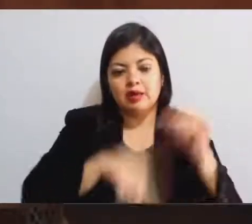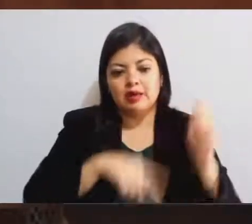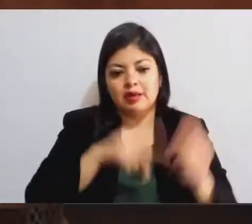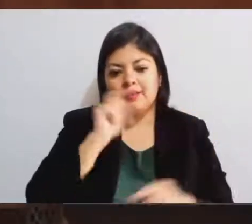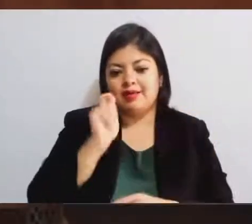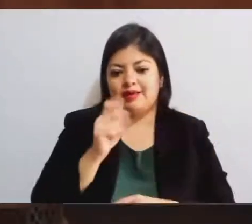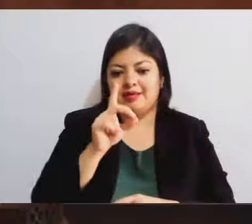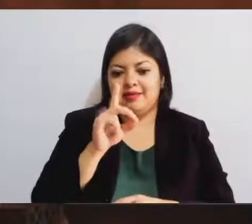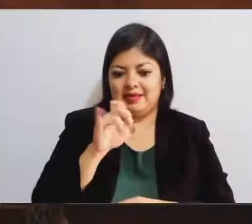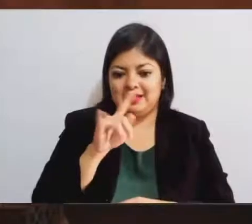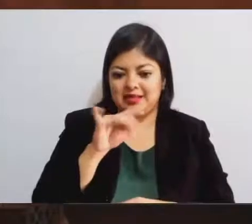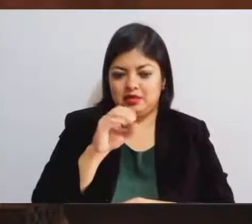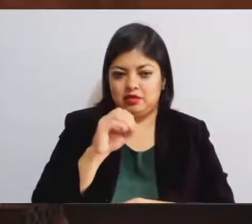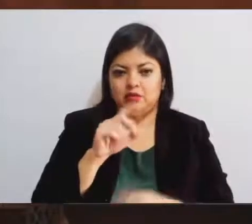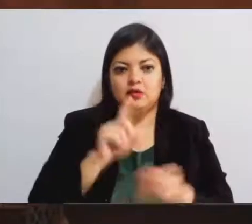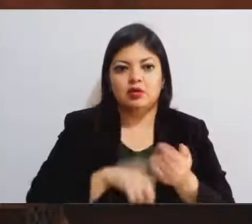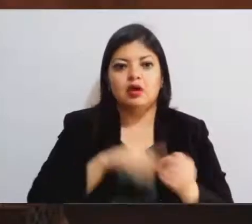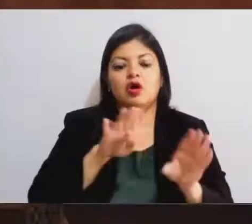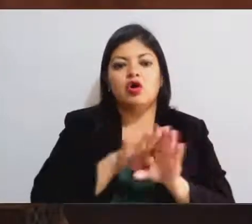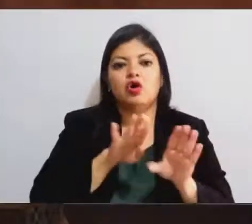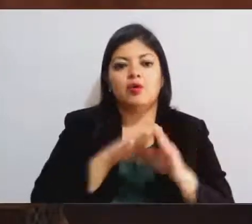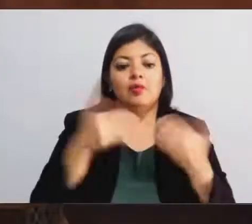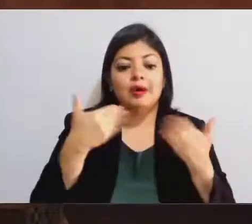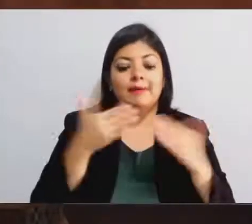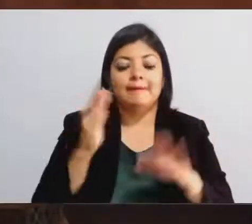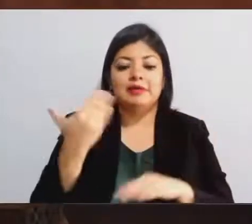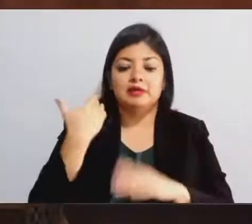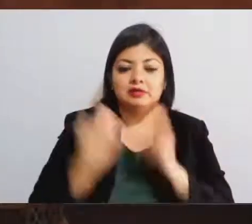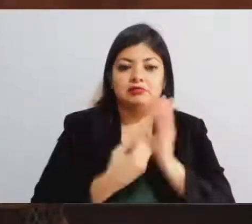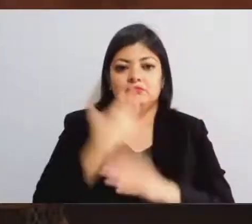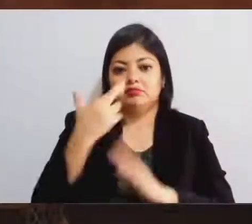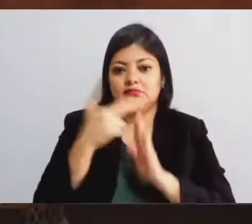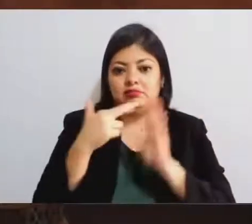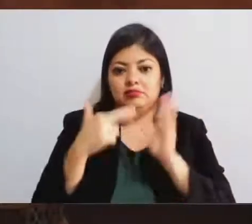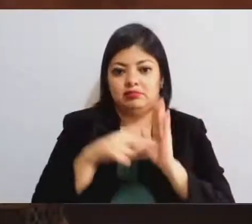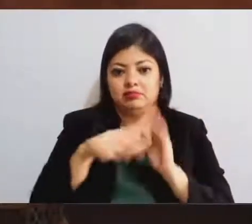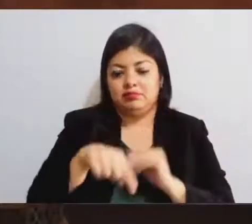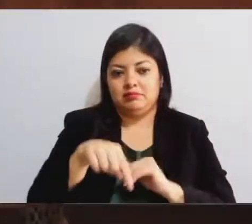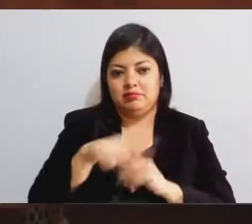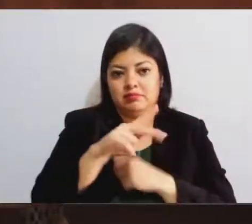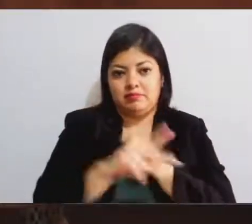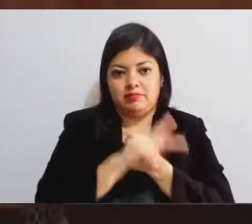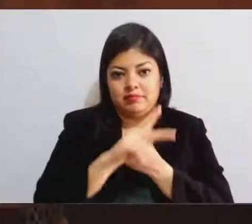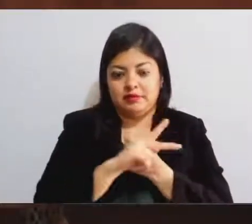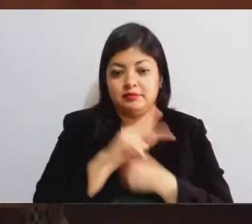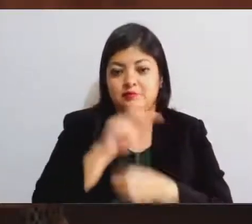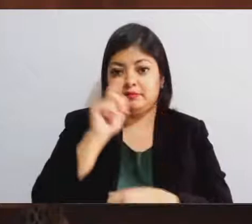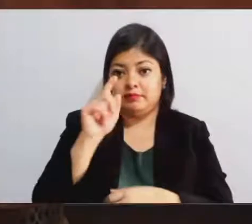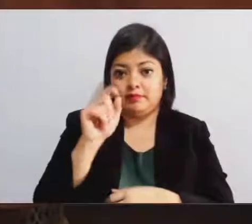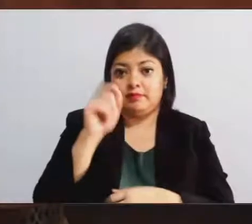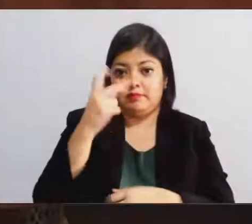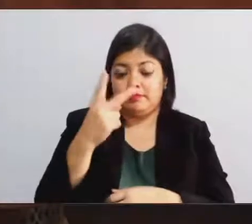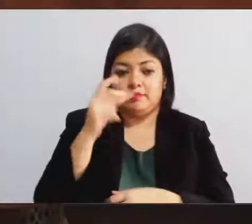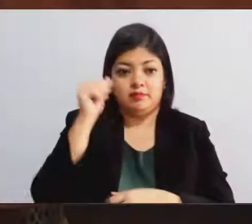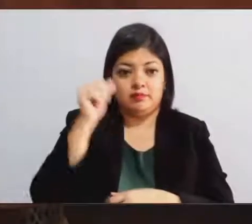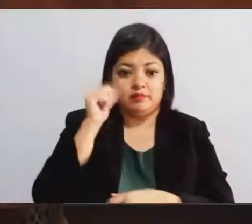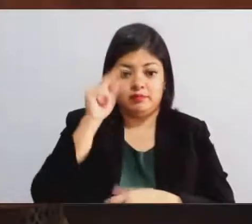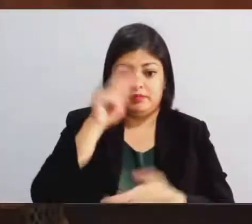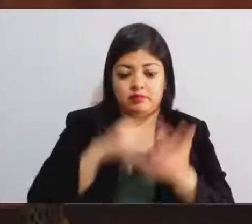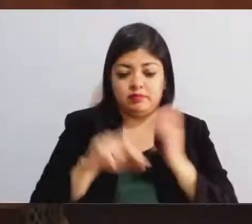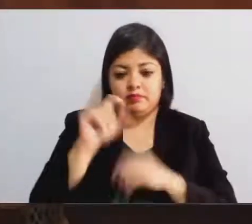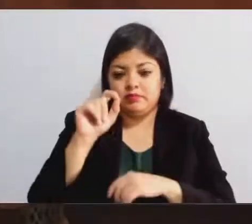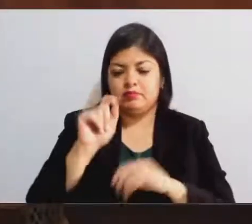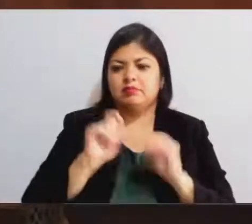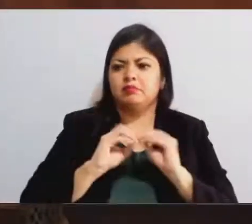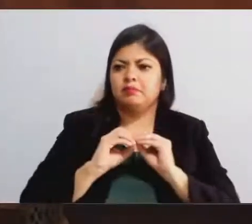procedimiento de reciente reglamento en nuestro país. El 22 de abril del 2020 se publicó en el